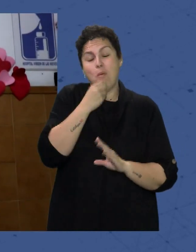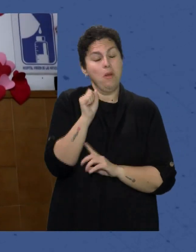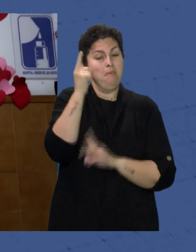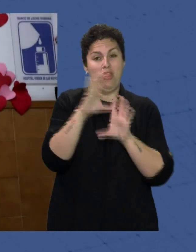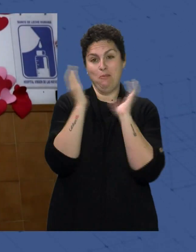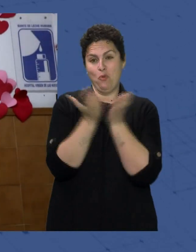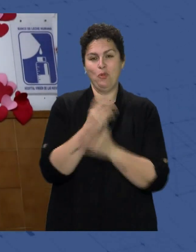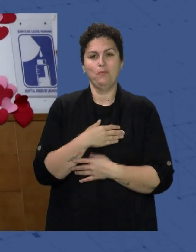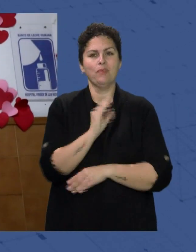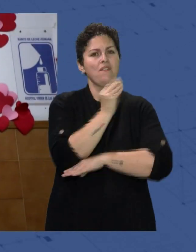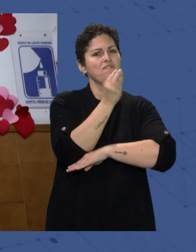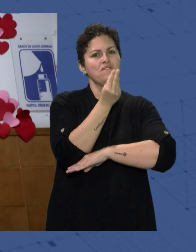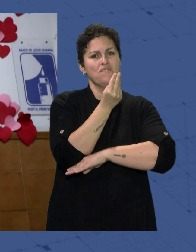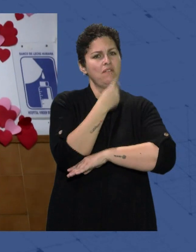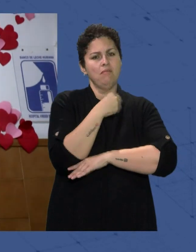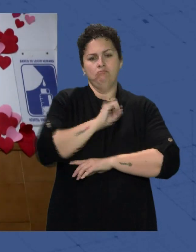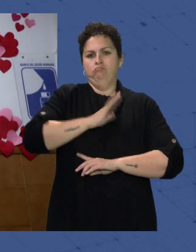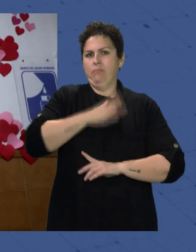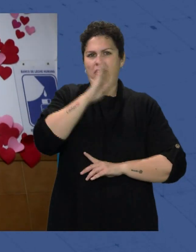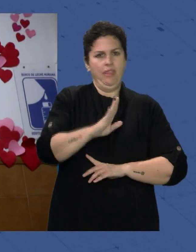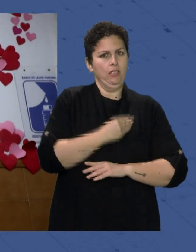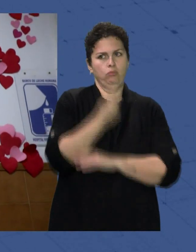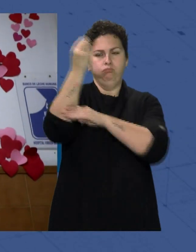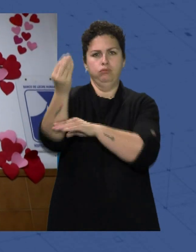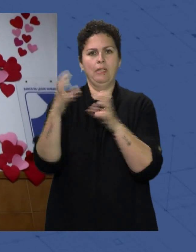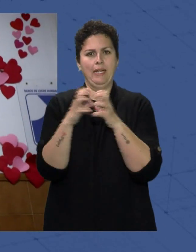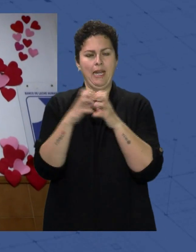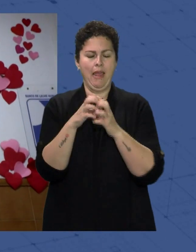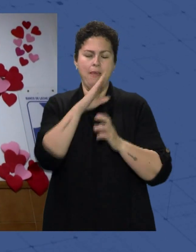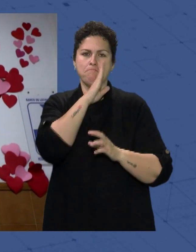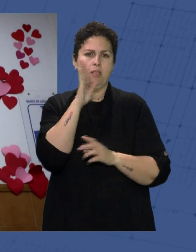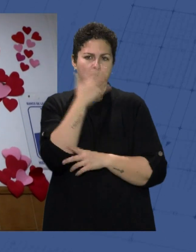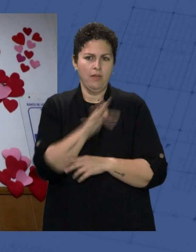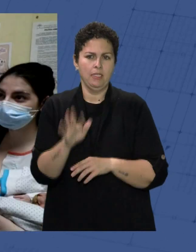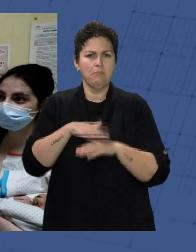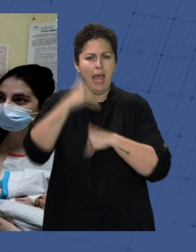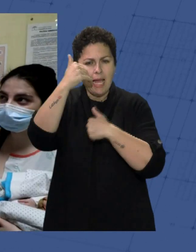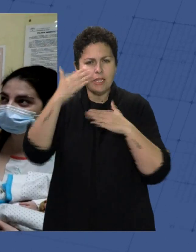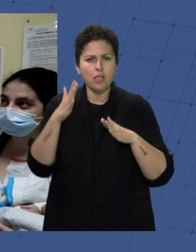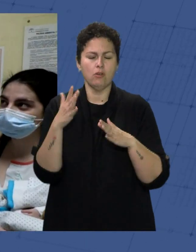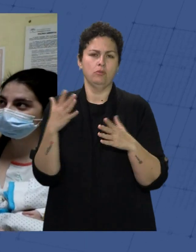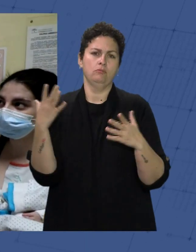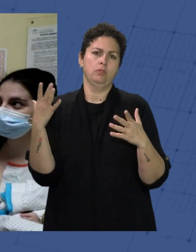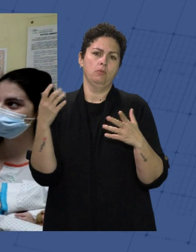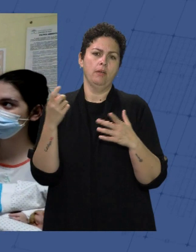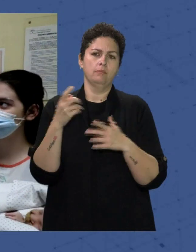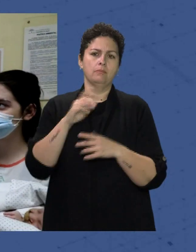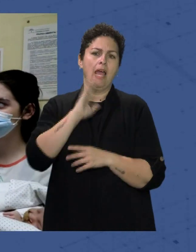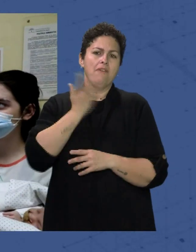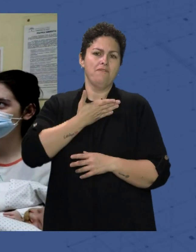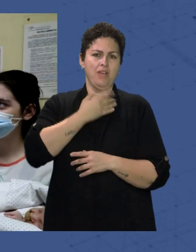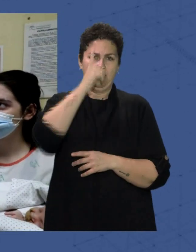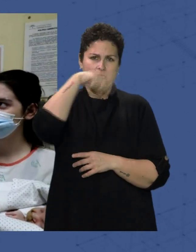fue trasladado al día siguiente al Materio Infantil de Granada Referente en la atención a menores con malformaciones craneofaciales